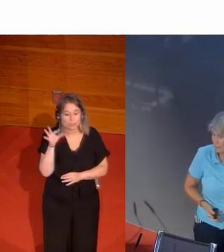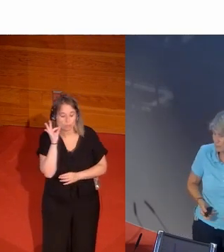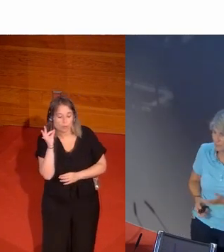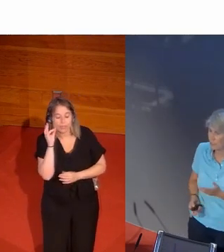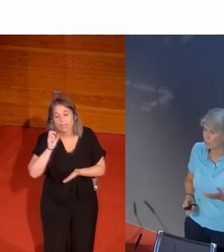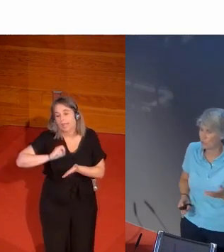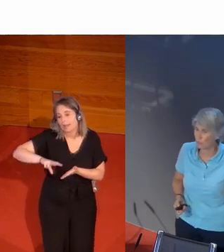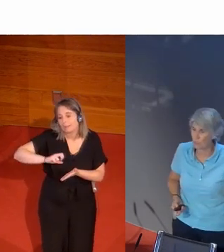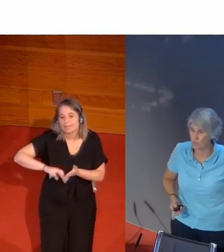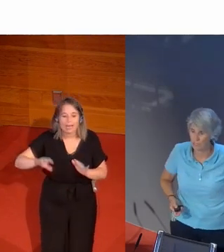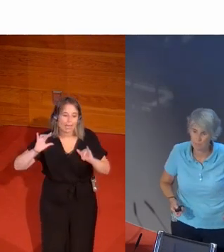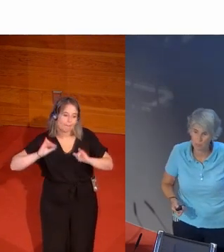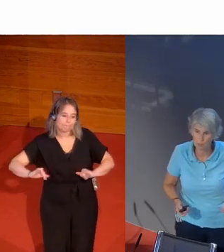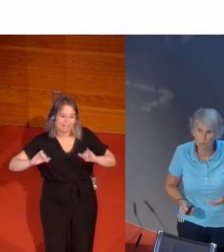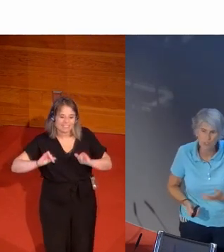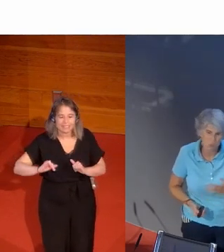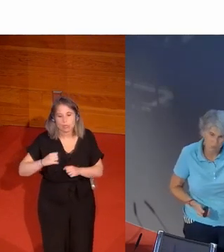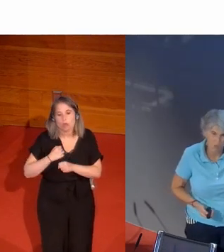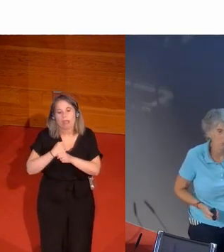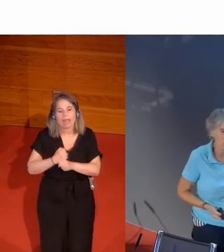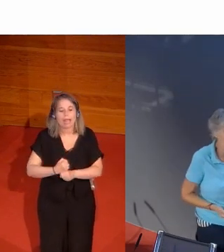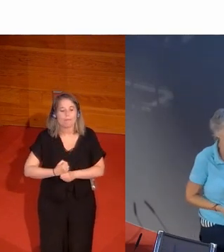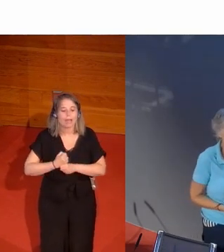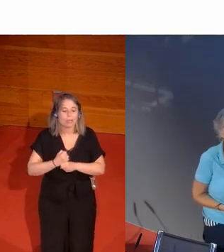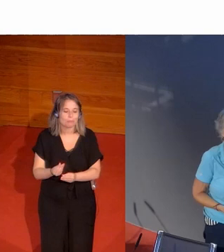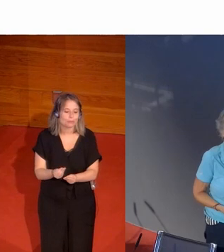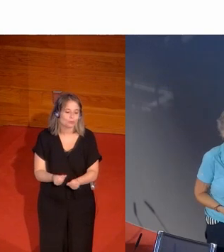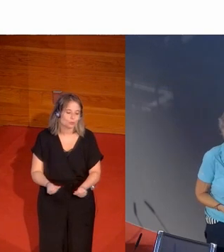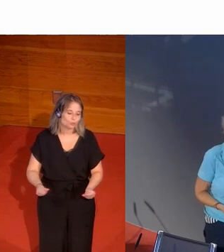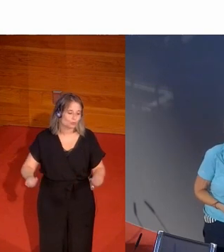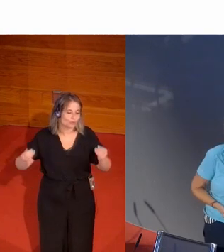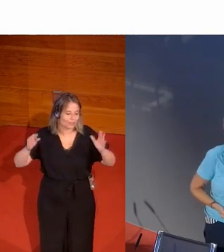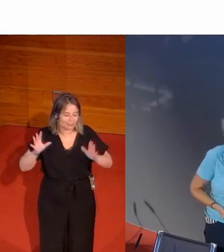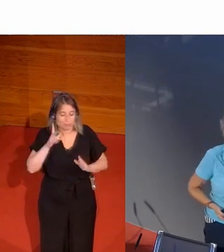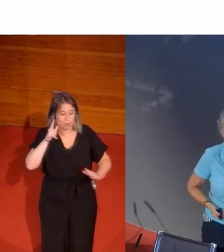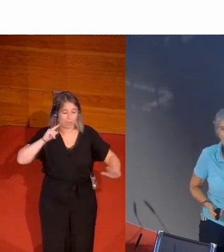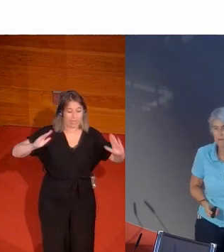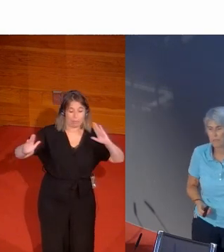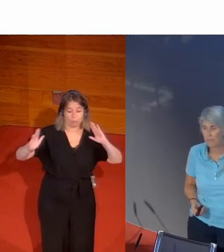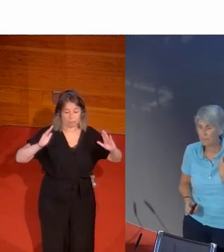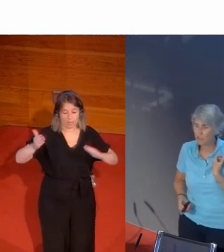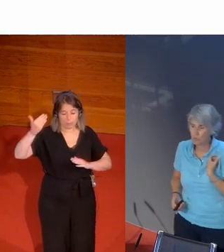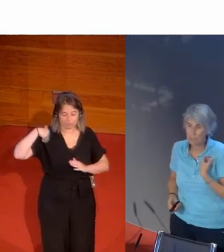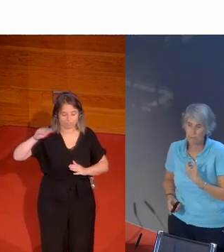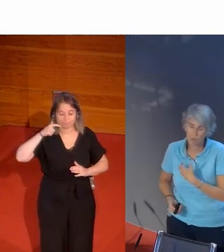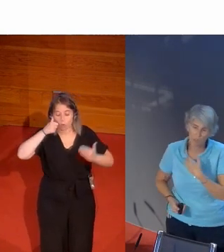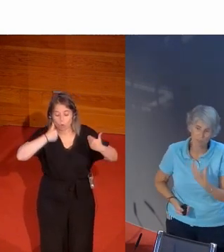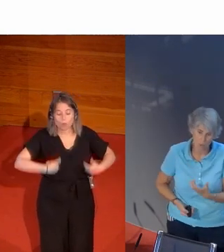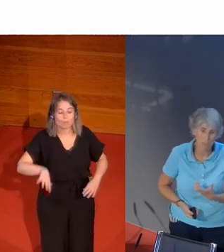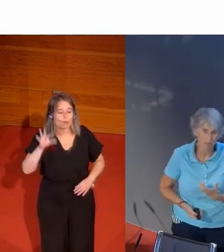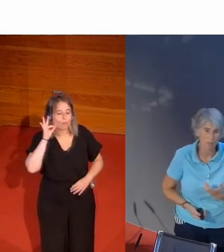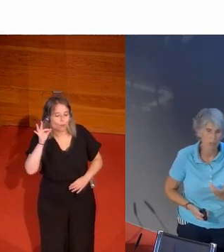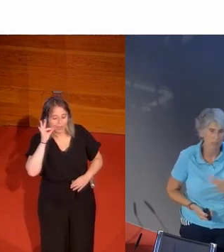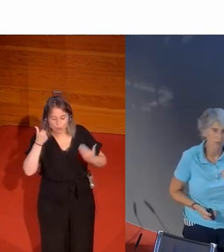caminatas, paseos, alguna cosa a caballo, pero muy sucinto, muy suave, porque consideraban en aquel entonces que la fisiología de la